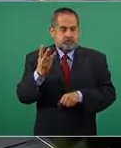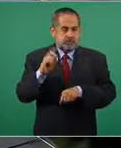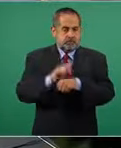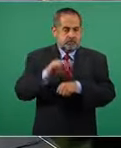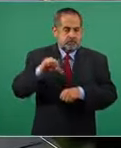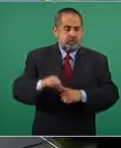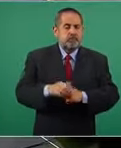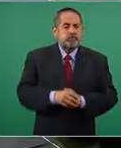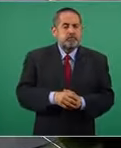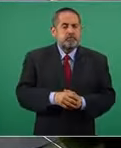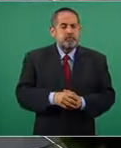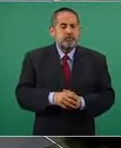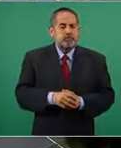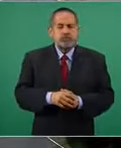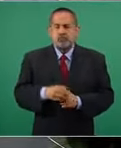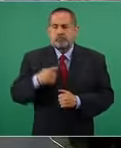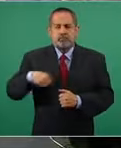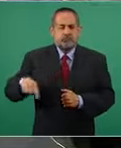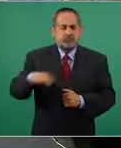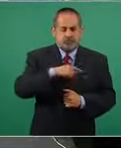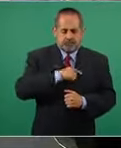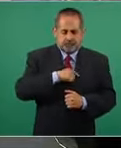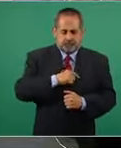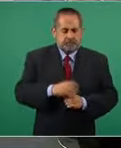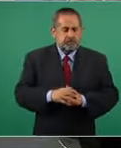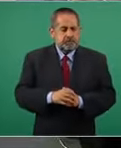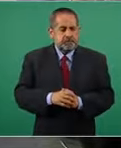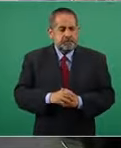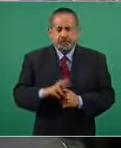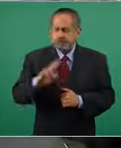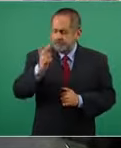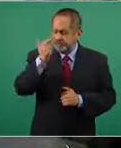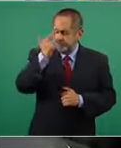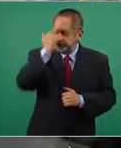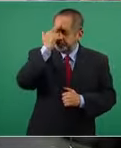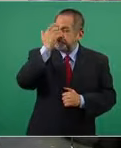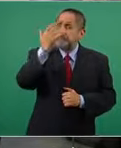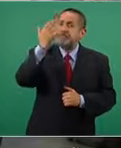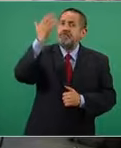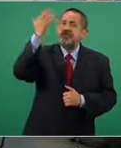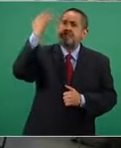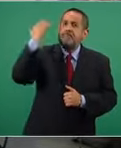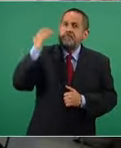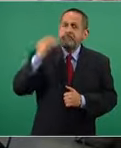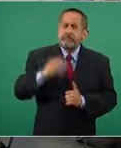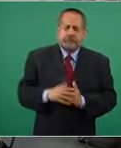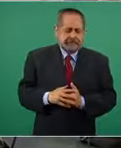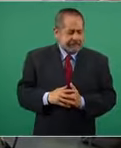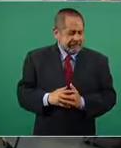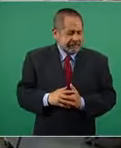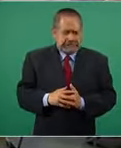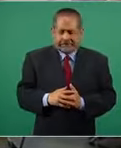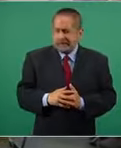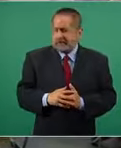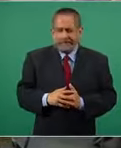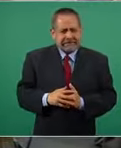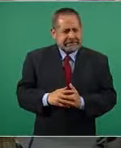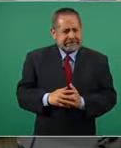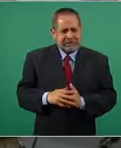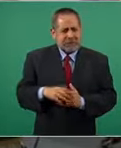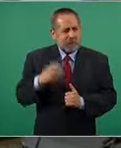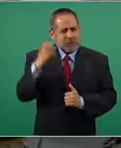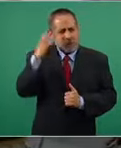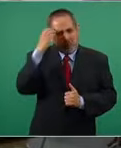cuando recordamos tristes y avergonzados el horrendo crimen